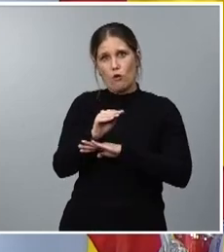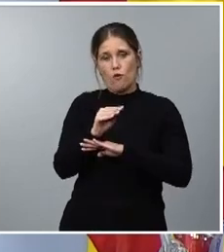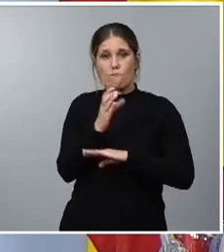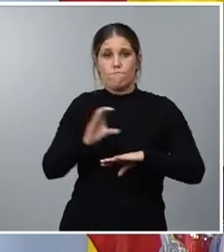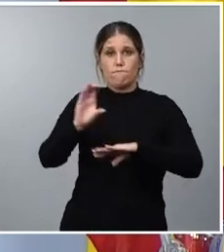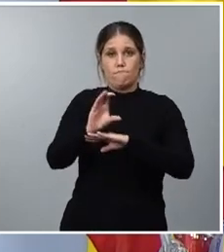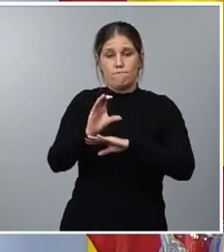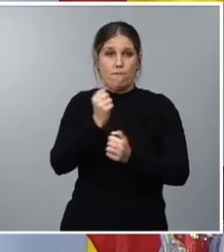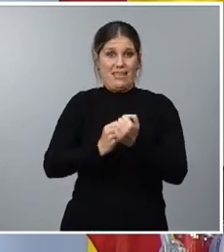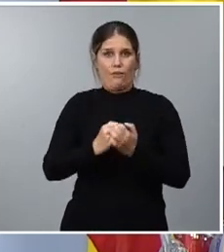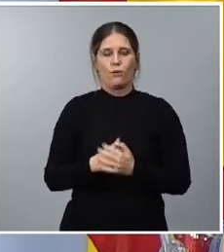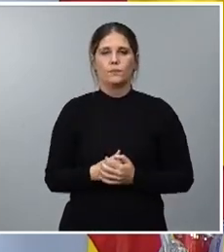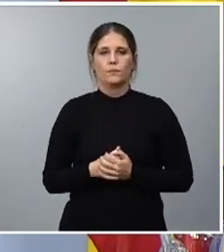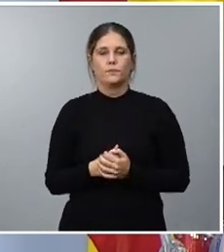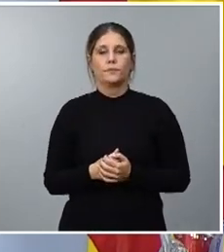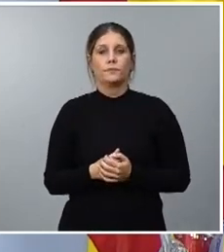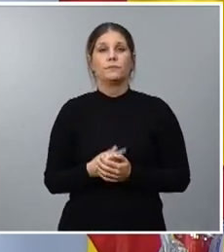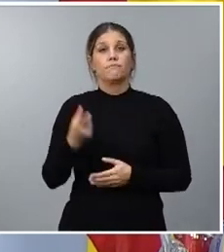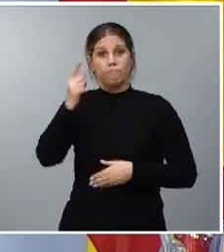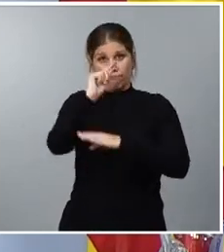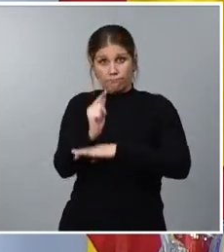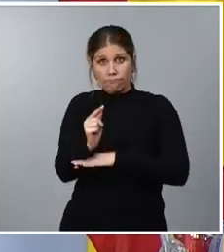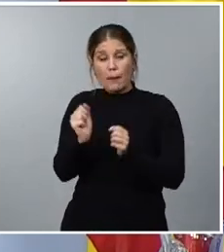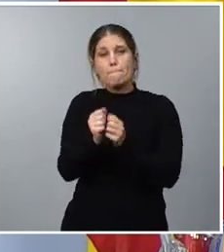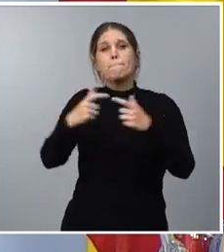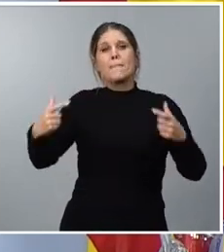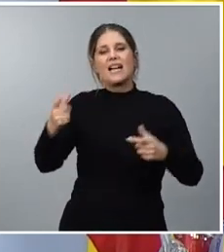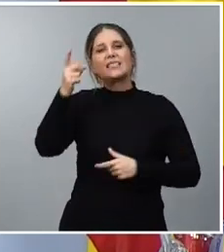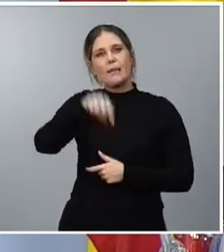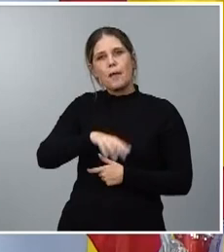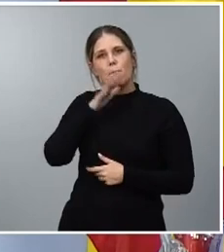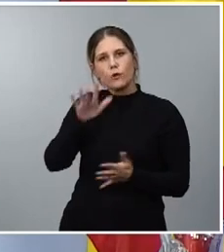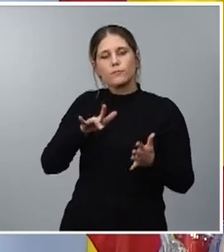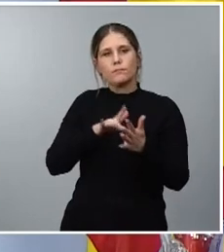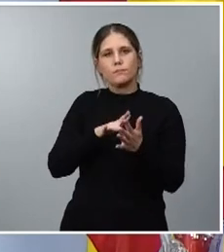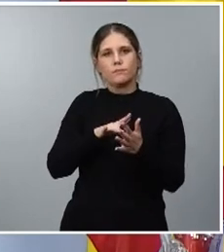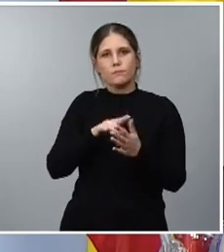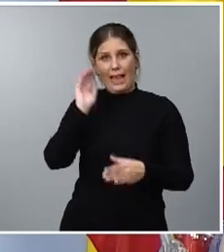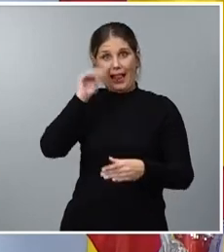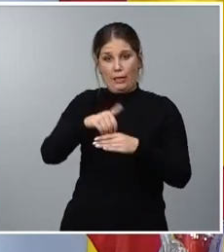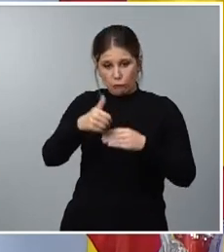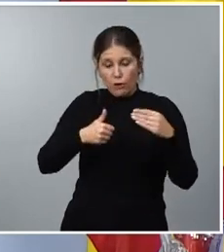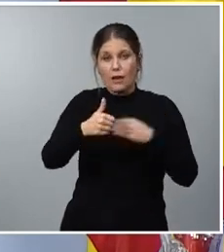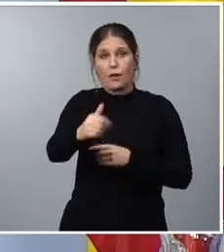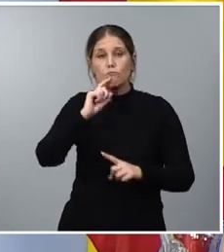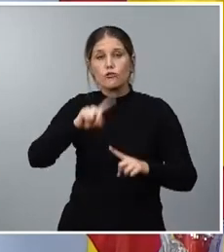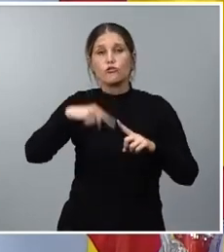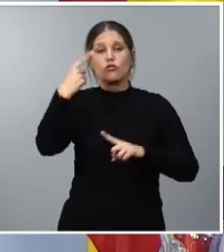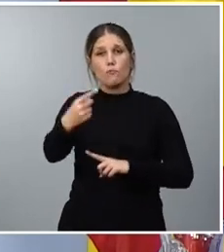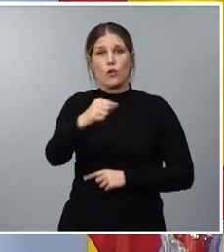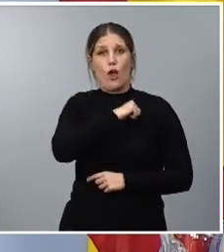Igualmente, también esta partida aumenta por las citas electorales previstas para el próximo año autonómicas